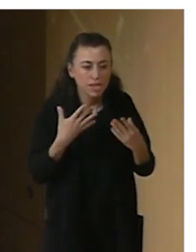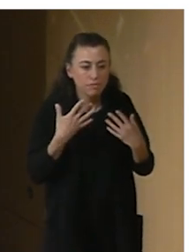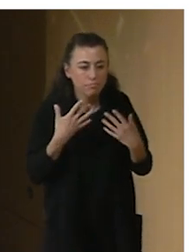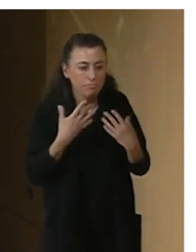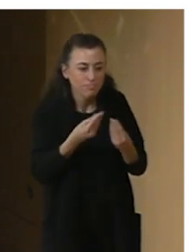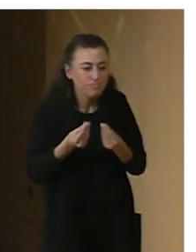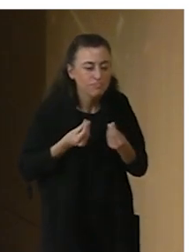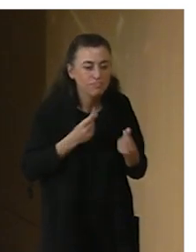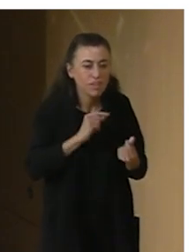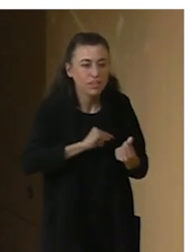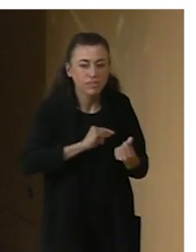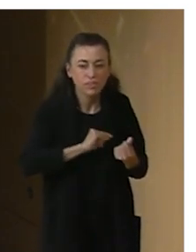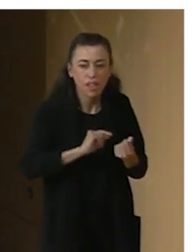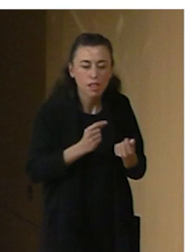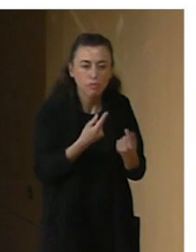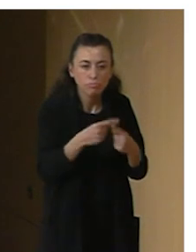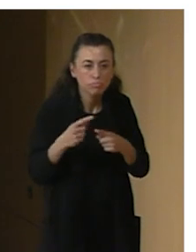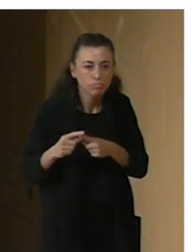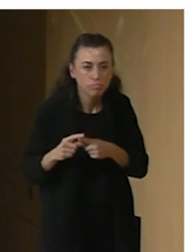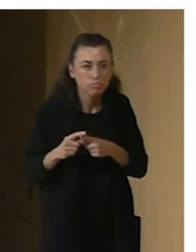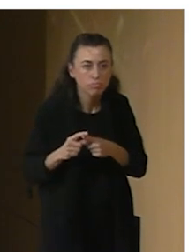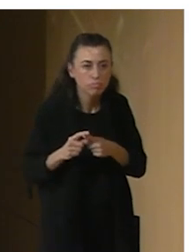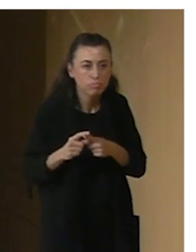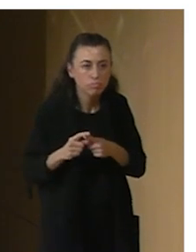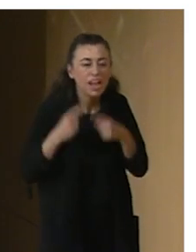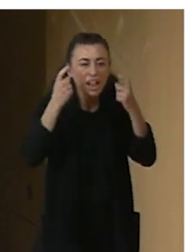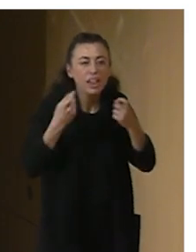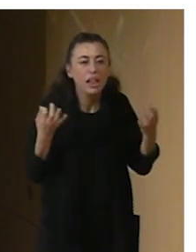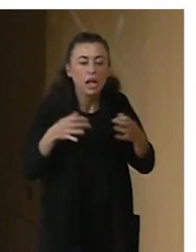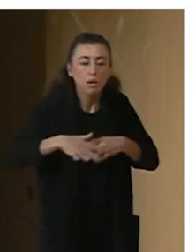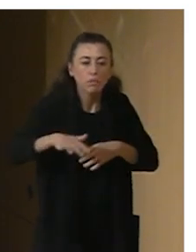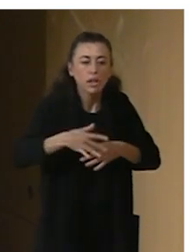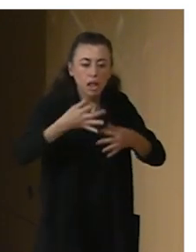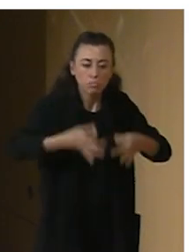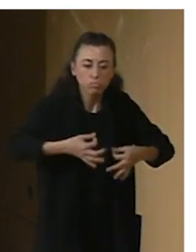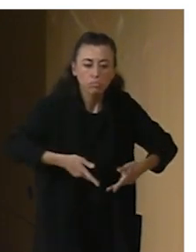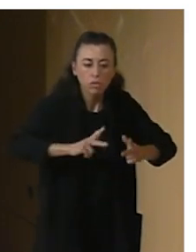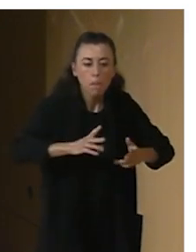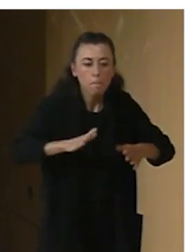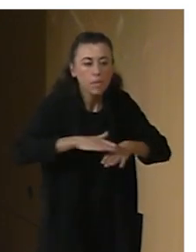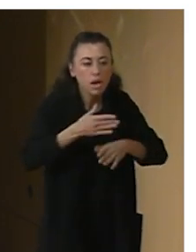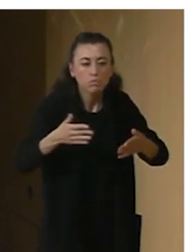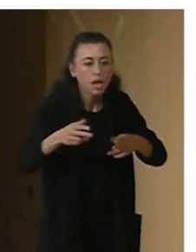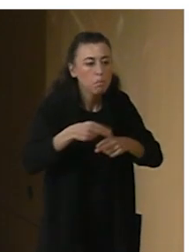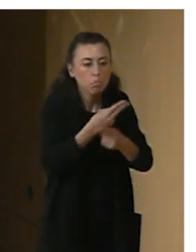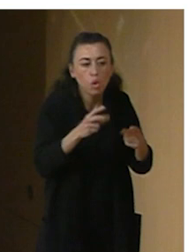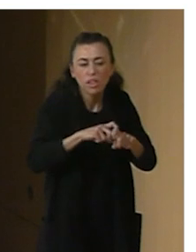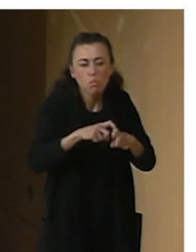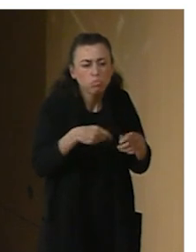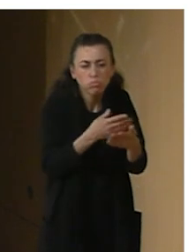Lo que intenta es abrir un espacio de libertad y de seguridad para todo tipo de público en el que pueda explorarlo libremente.